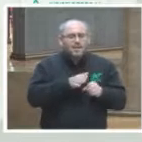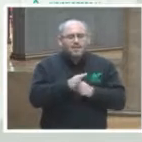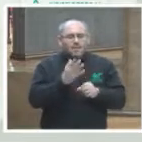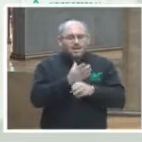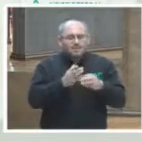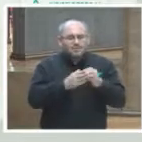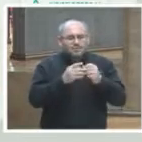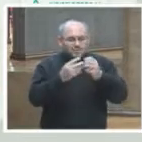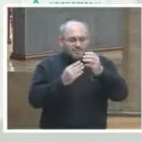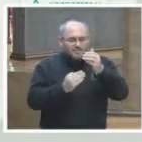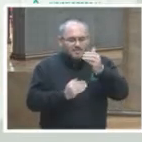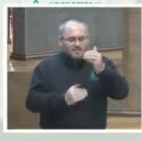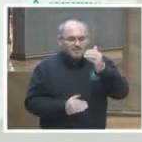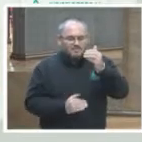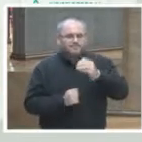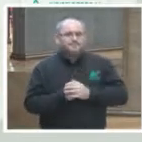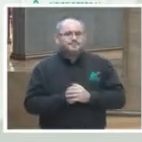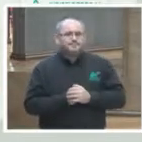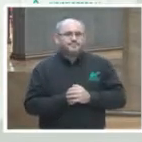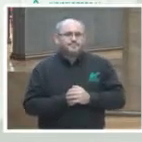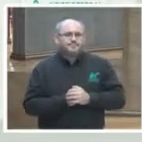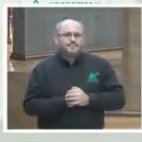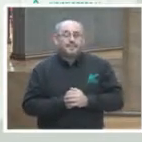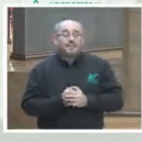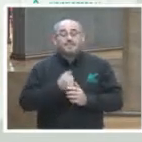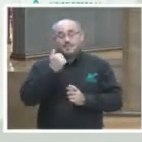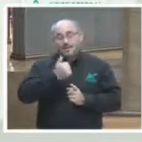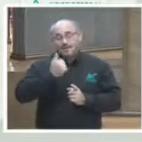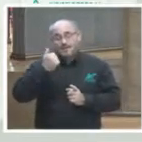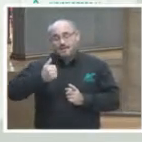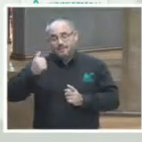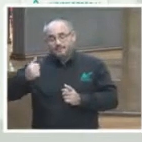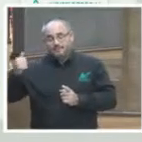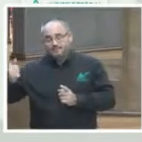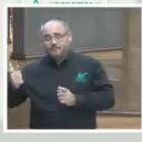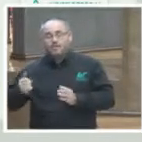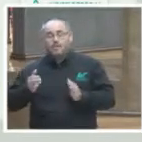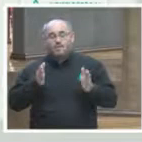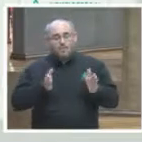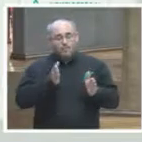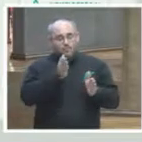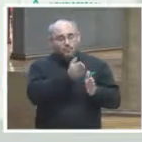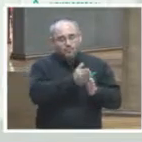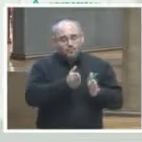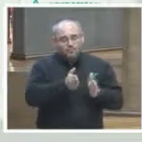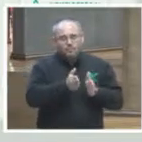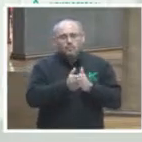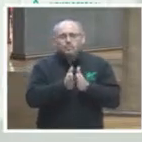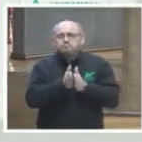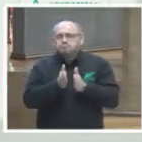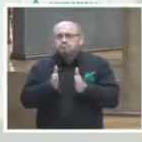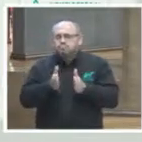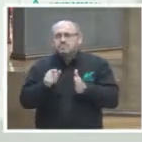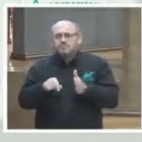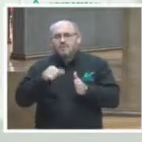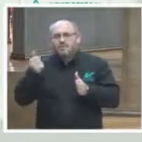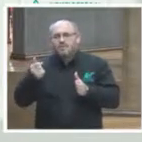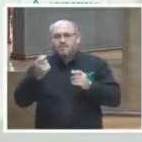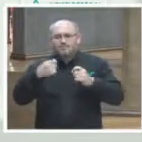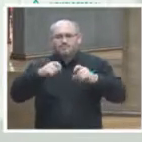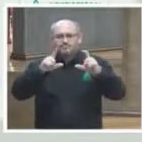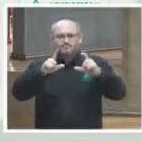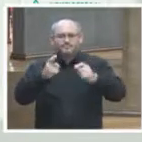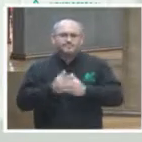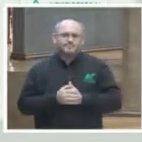y sentencias relevantes de cada uno de los subetapas y etapas del proceso electoral otra plataforma u